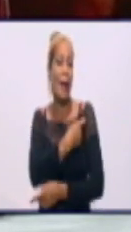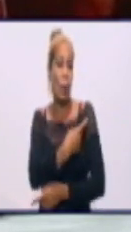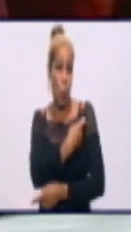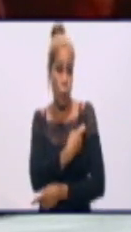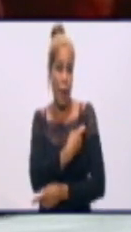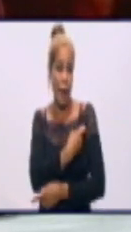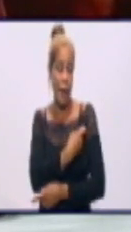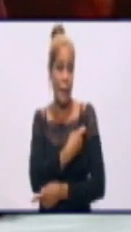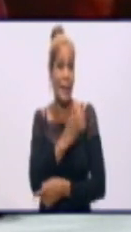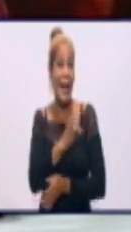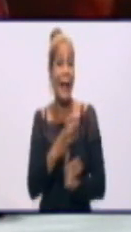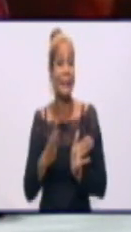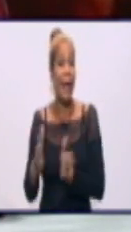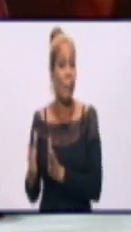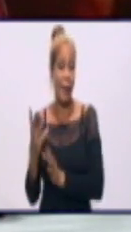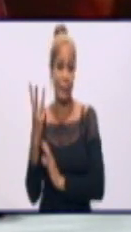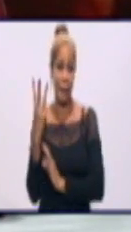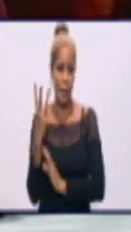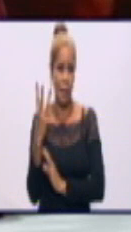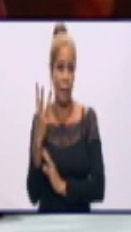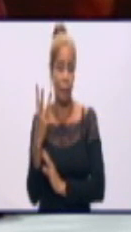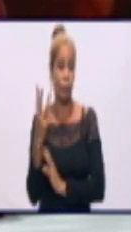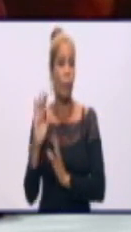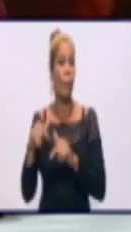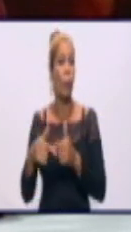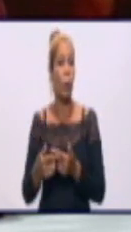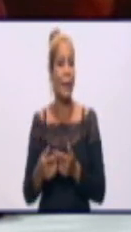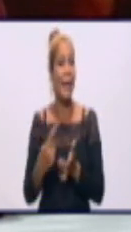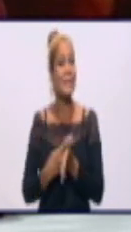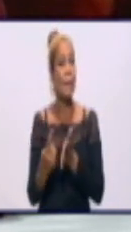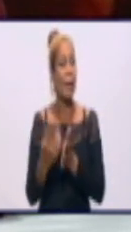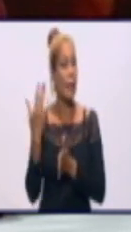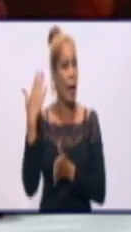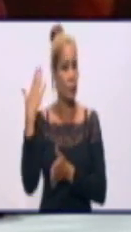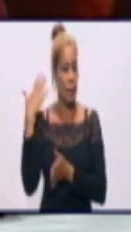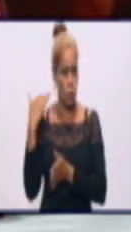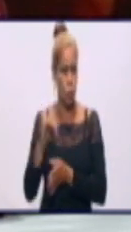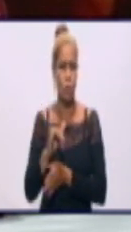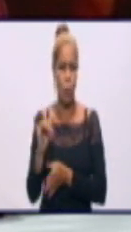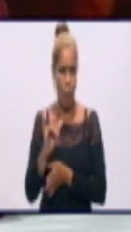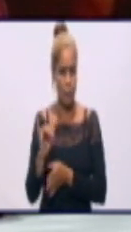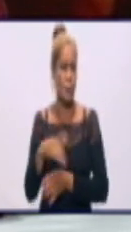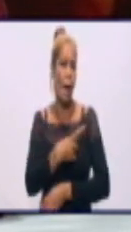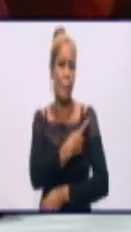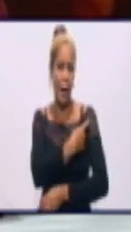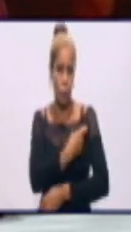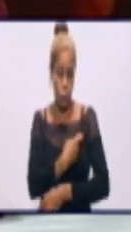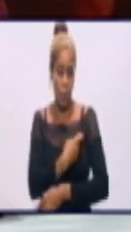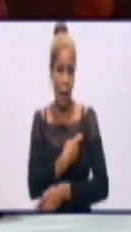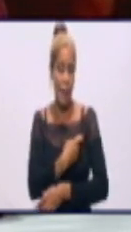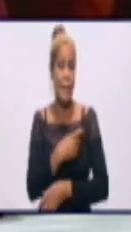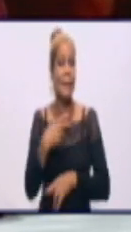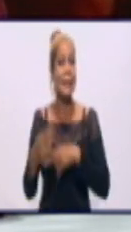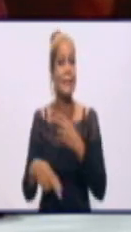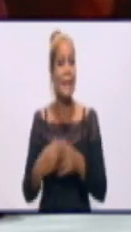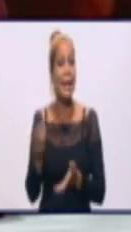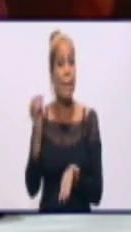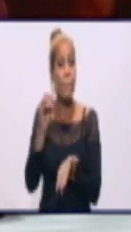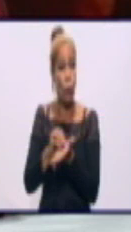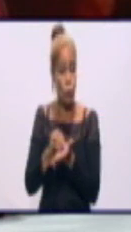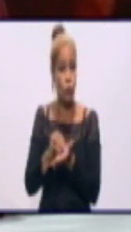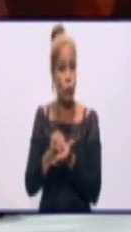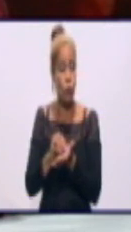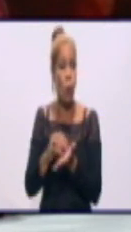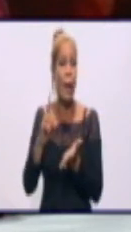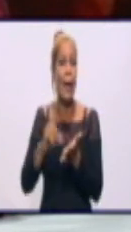se inició la semana anterior la vacunación de aquellos pacientes que resultaron ser placebo en el estudio